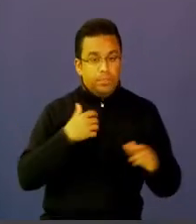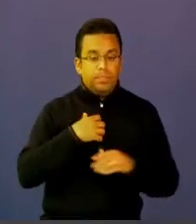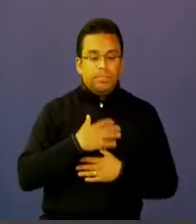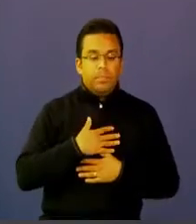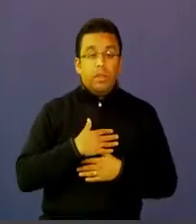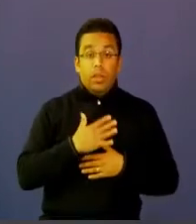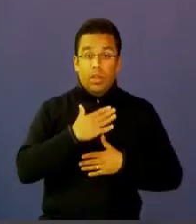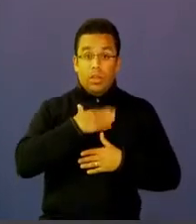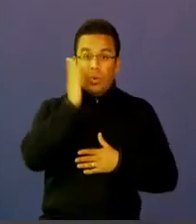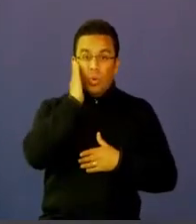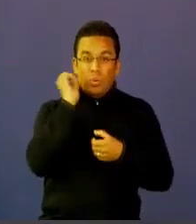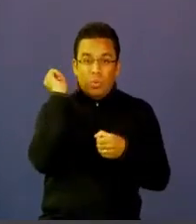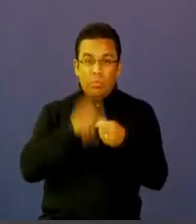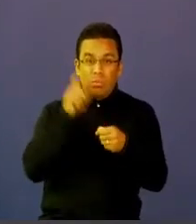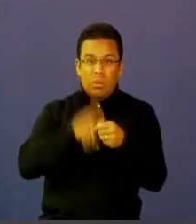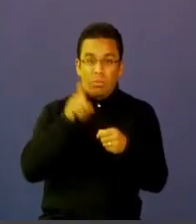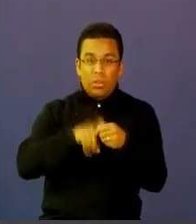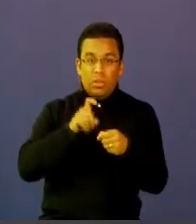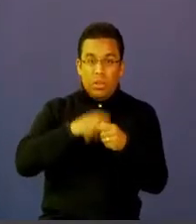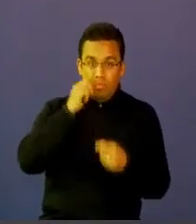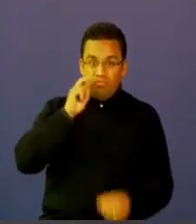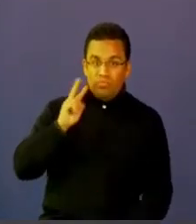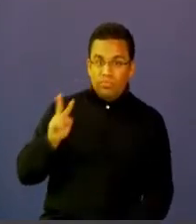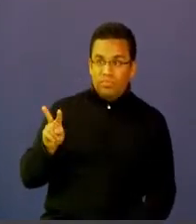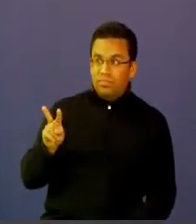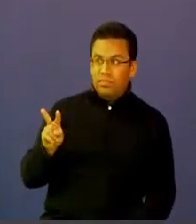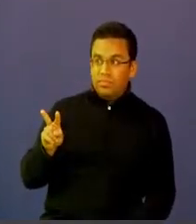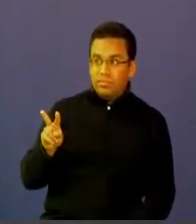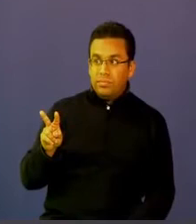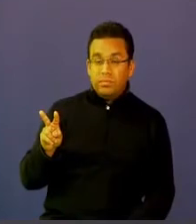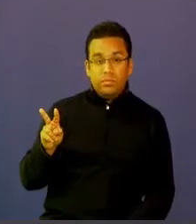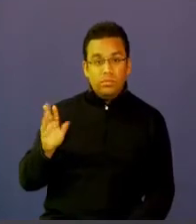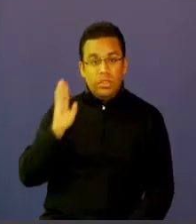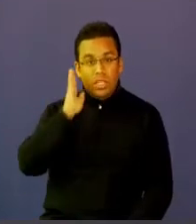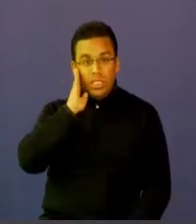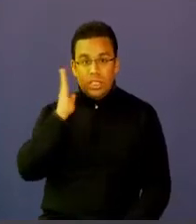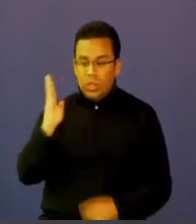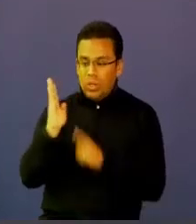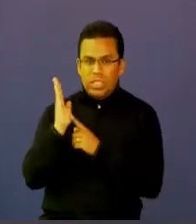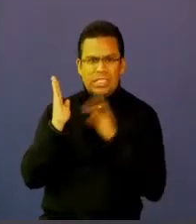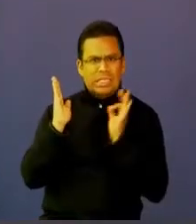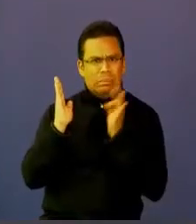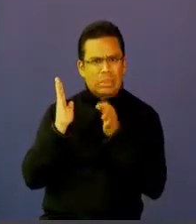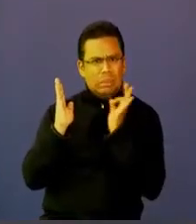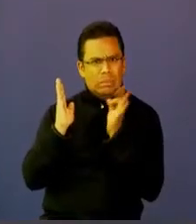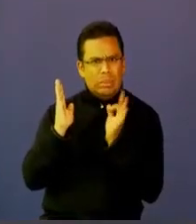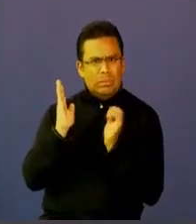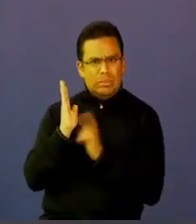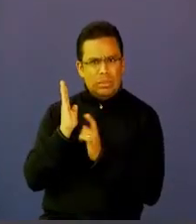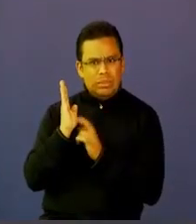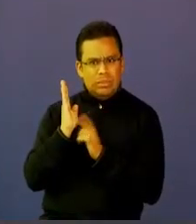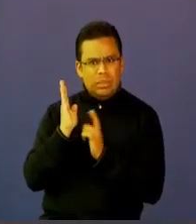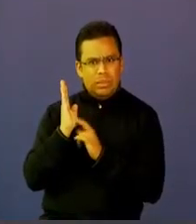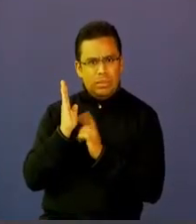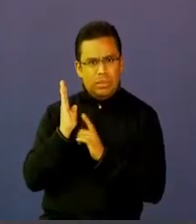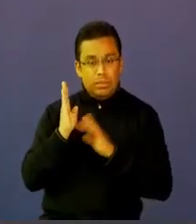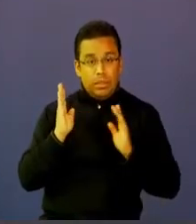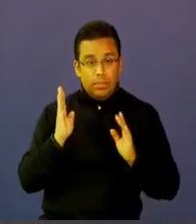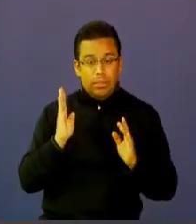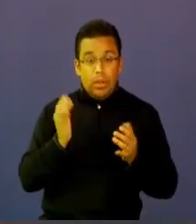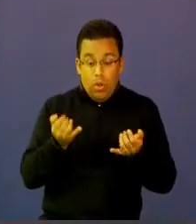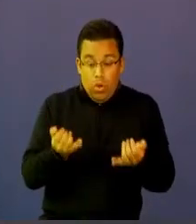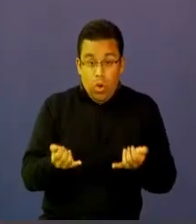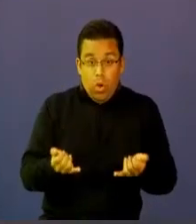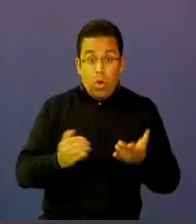me voy a permitir mostrarles el aparato que permanece con nosotros. Hoy en día, la mayoría de ciudadanos del mundo es más.